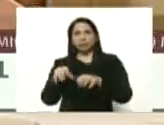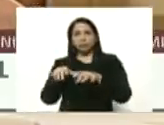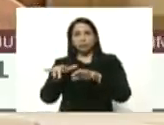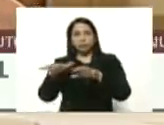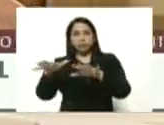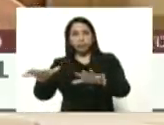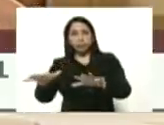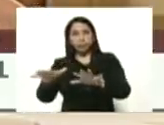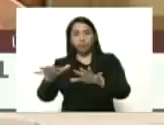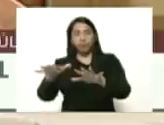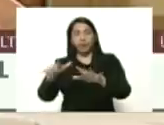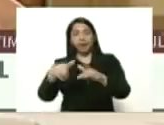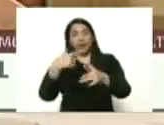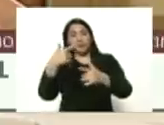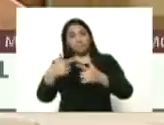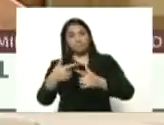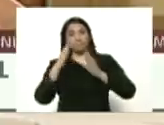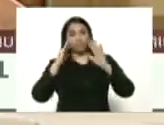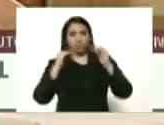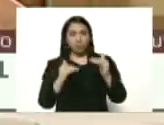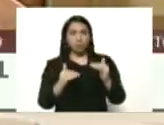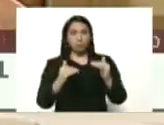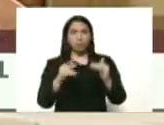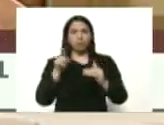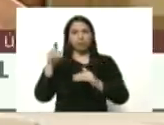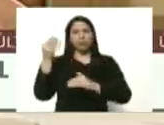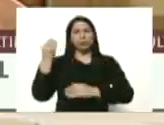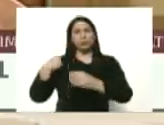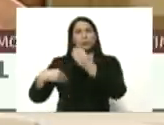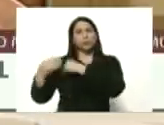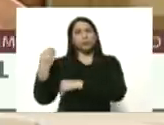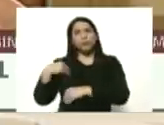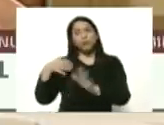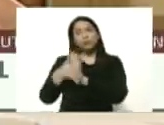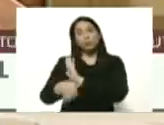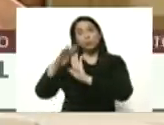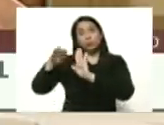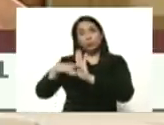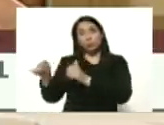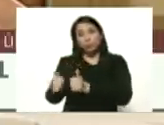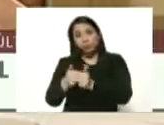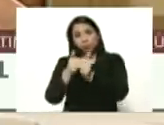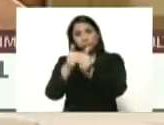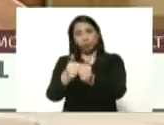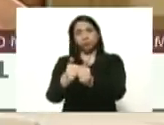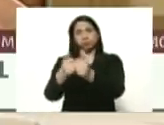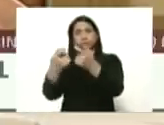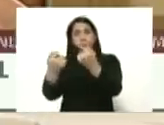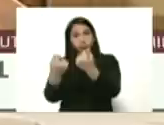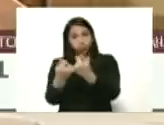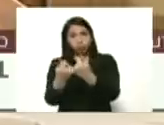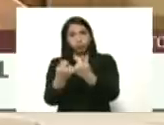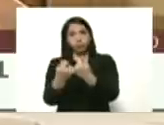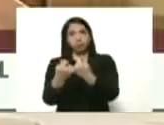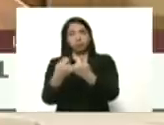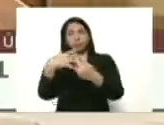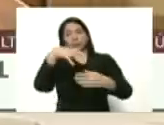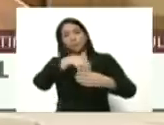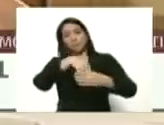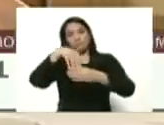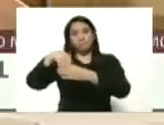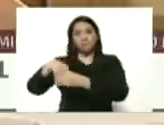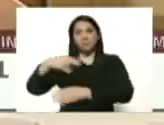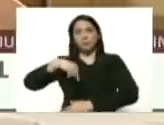manera presidente que en atención a lo que usted solicitó de medidas de acompañamiento económico a la cuarentena